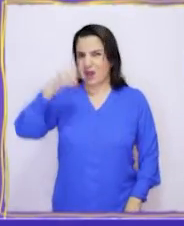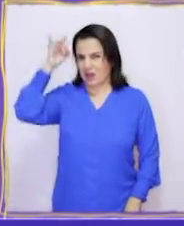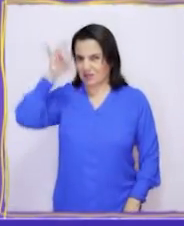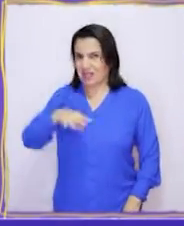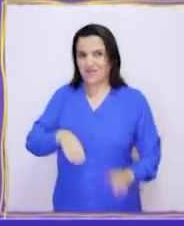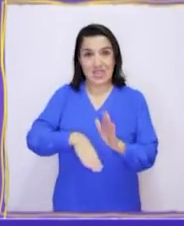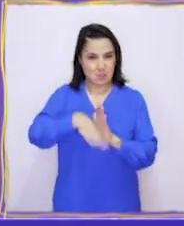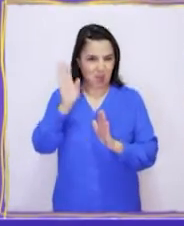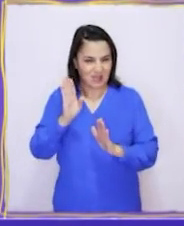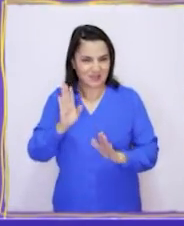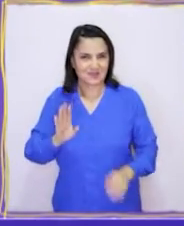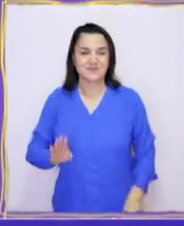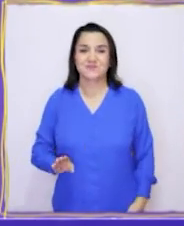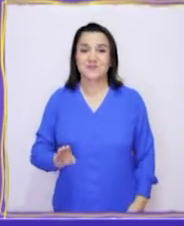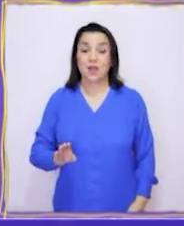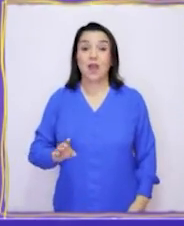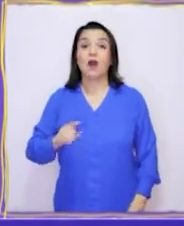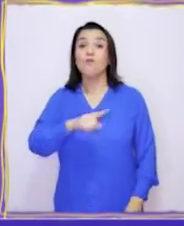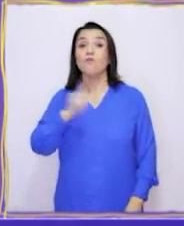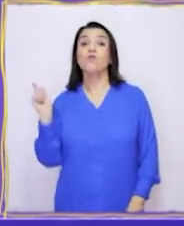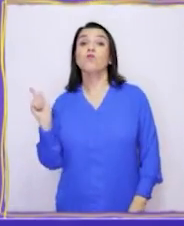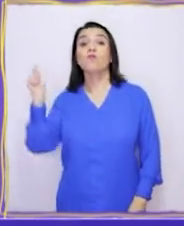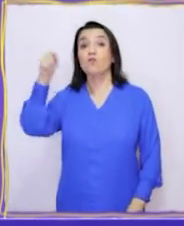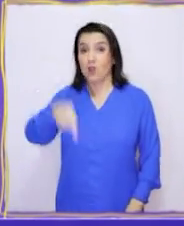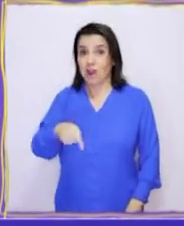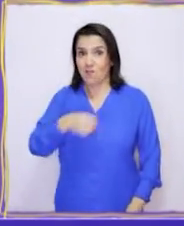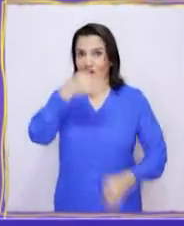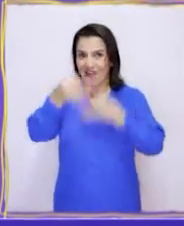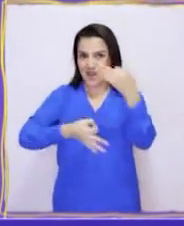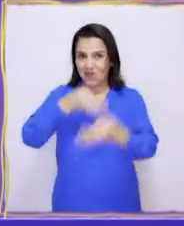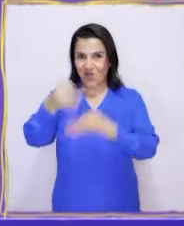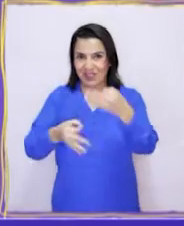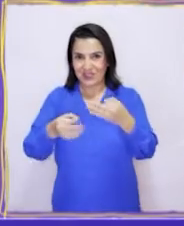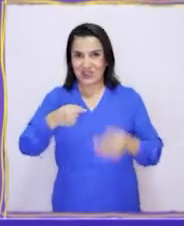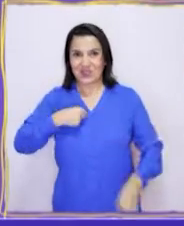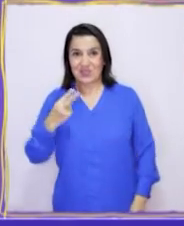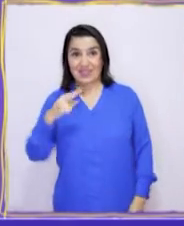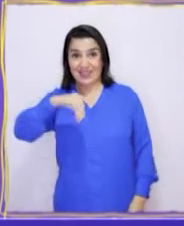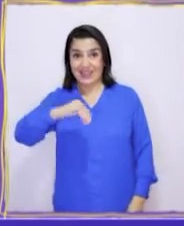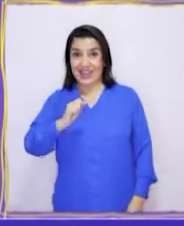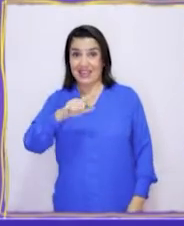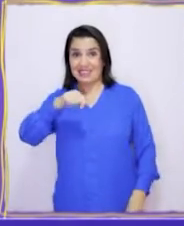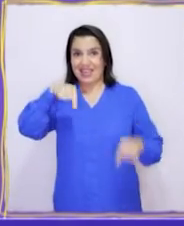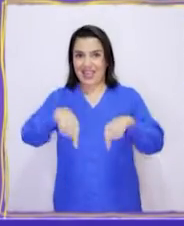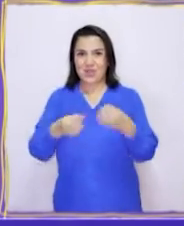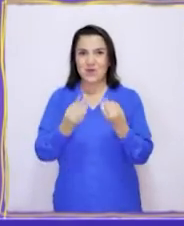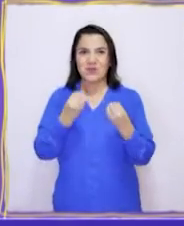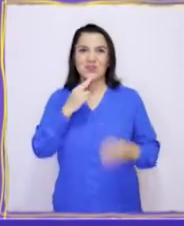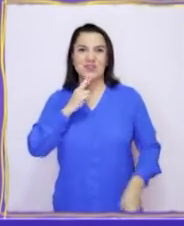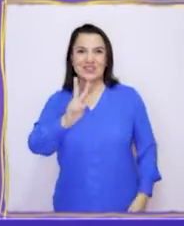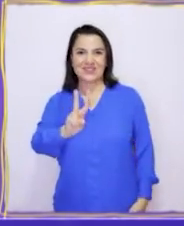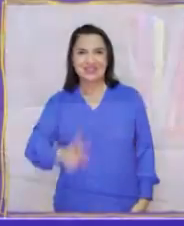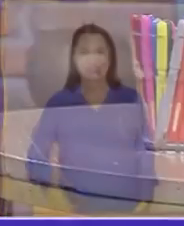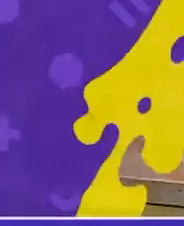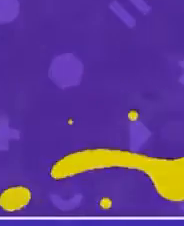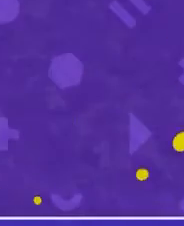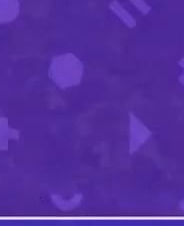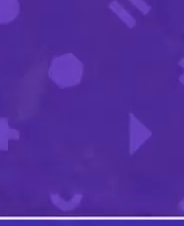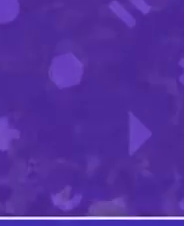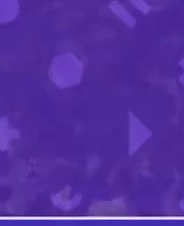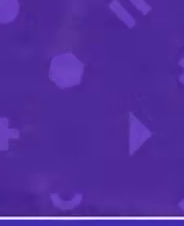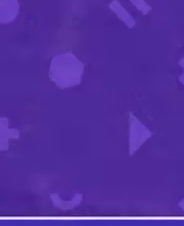averiguar más sobre ellos. Y a la vuelta les cuento cómo me fue. Soy Ignacia y esto es Aprendo TV.